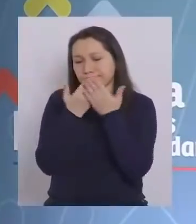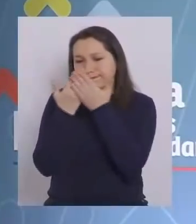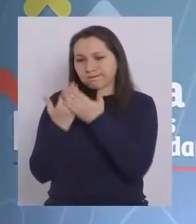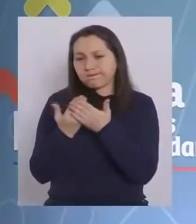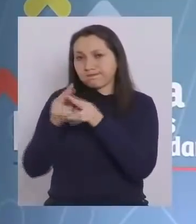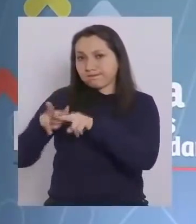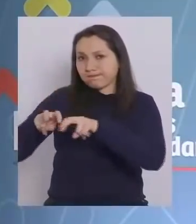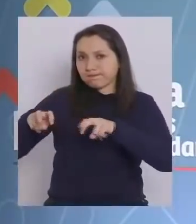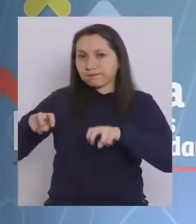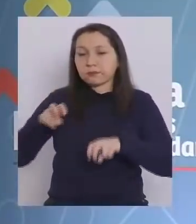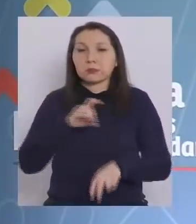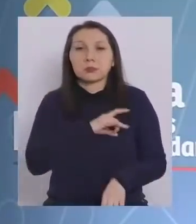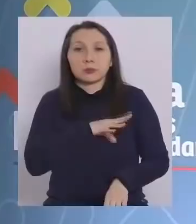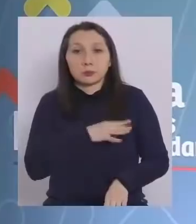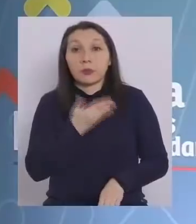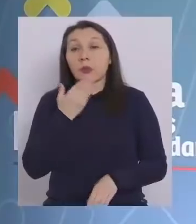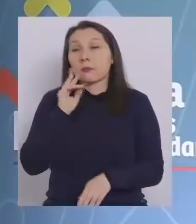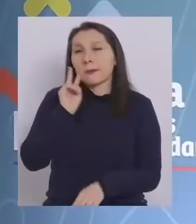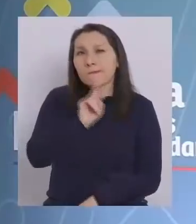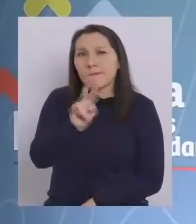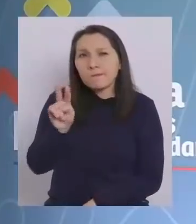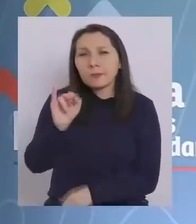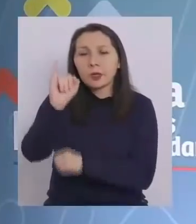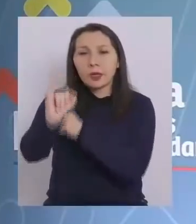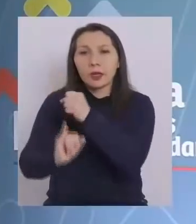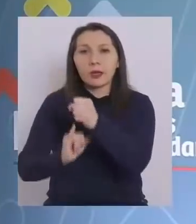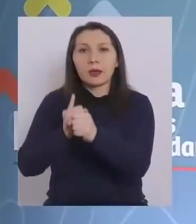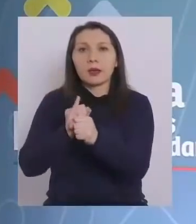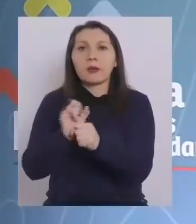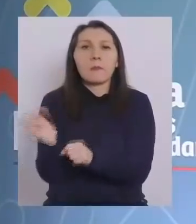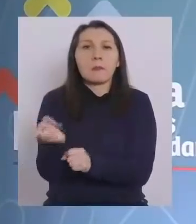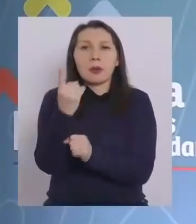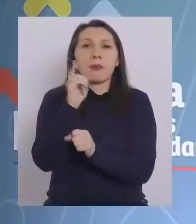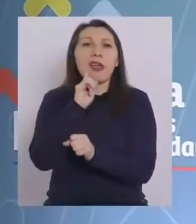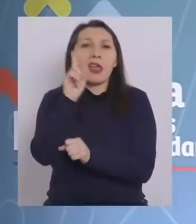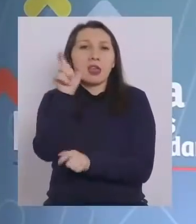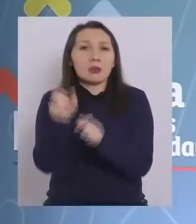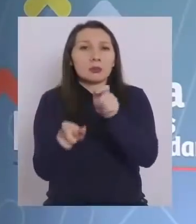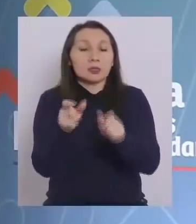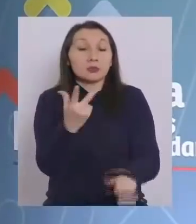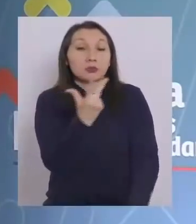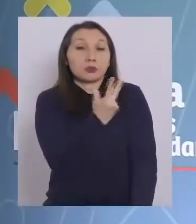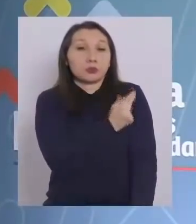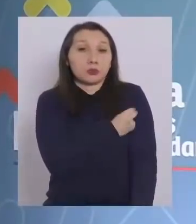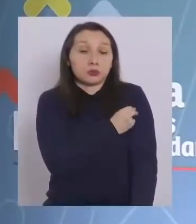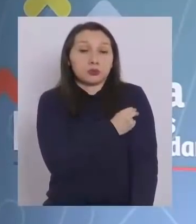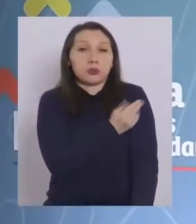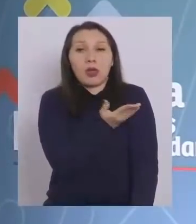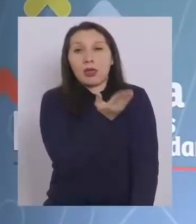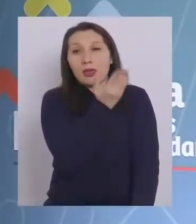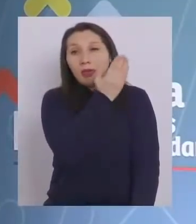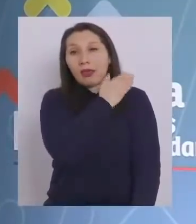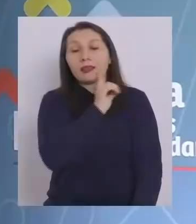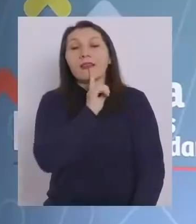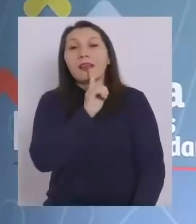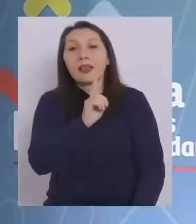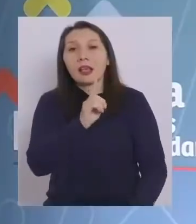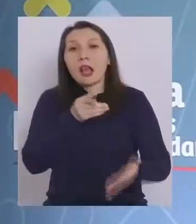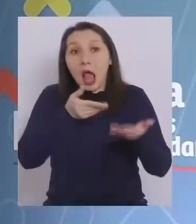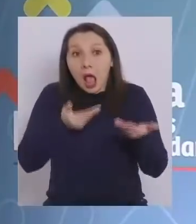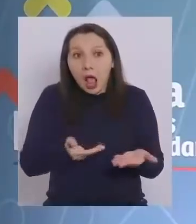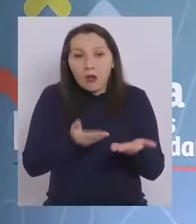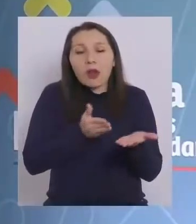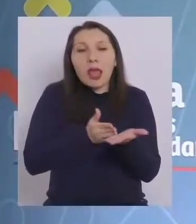hecho en nuestro país y a nivel internacional, las primeras personas que se vacunaron fueron las que se está